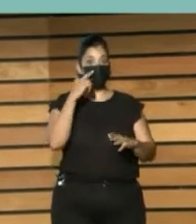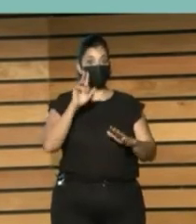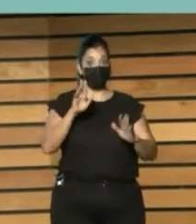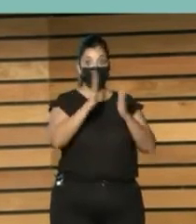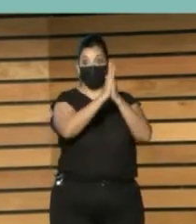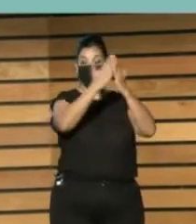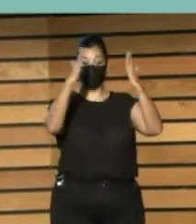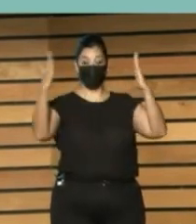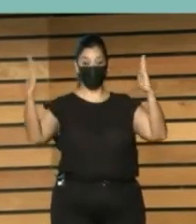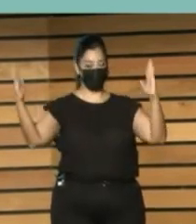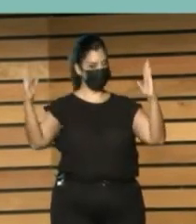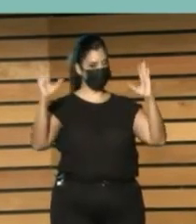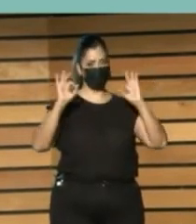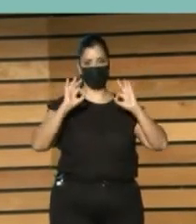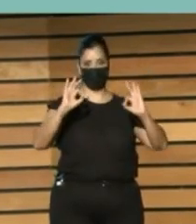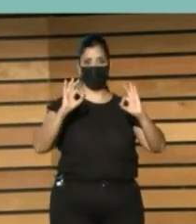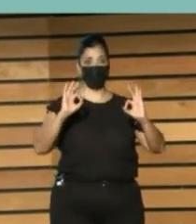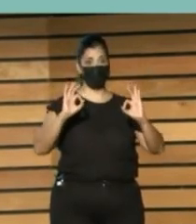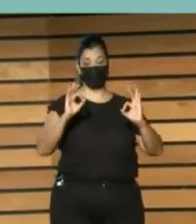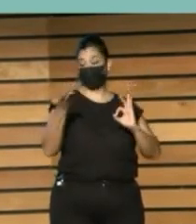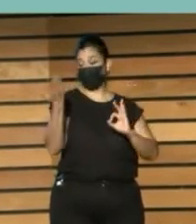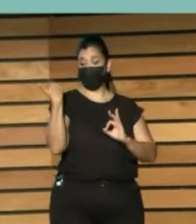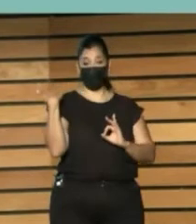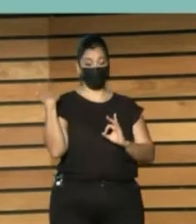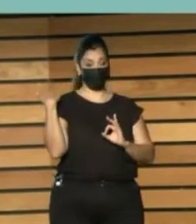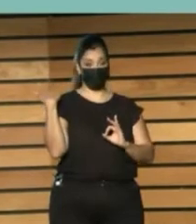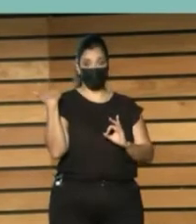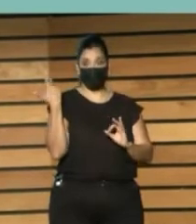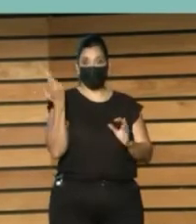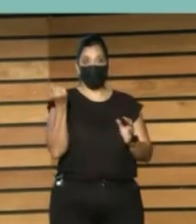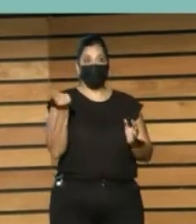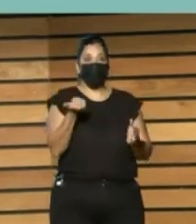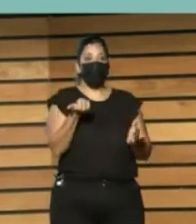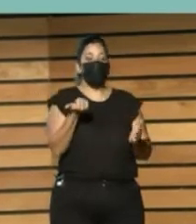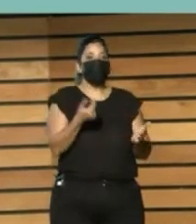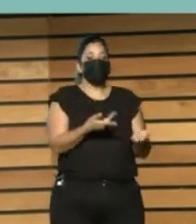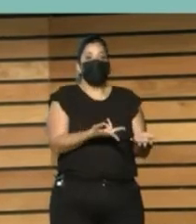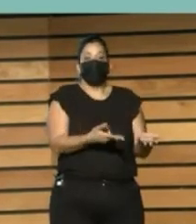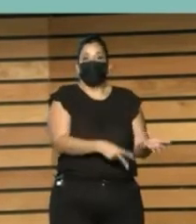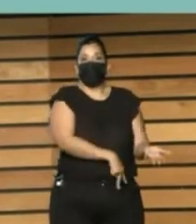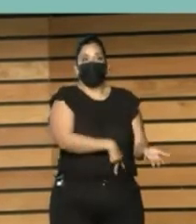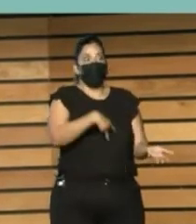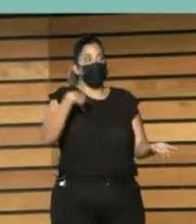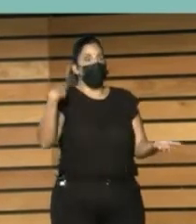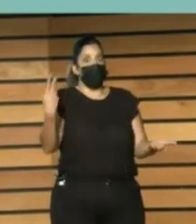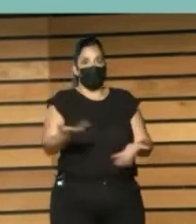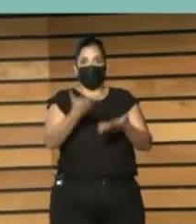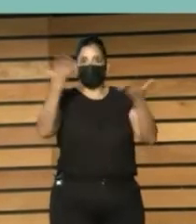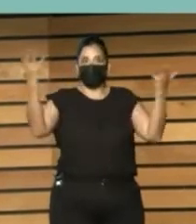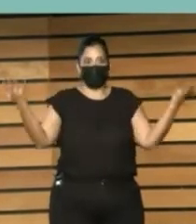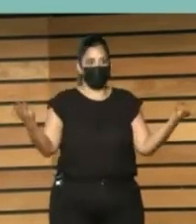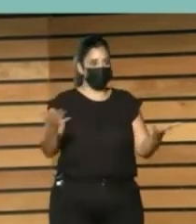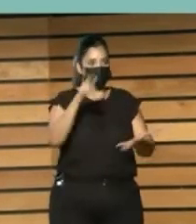bibliotecas Eran tan Inmensas En cierta medida Que